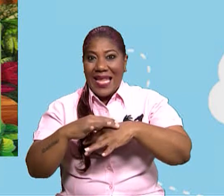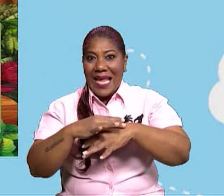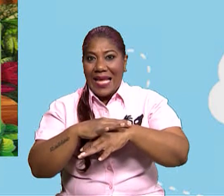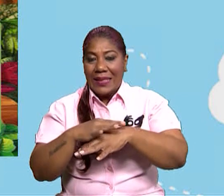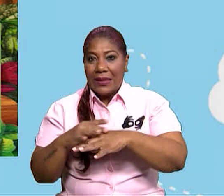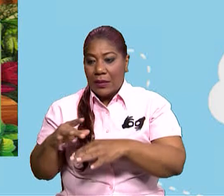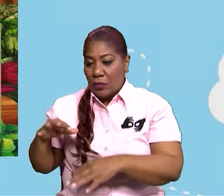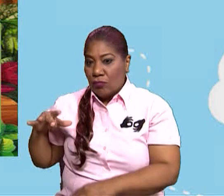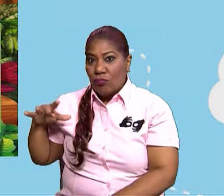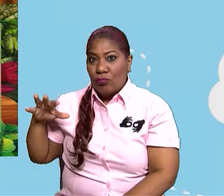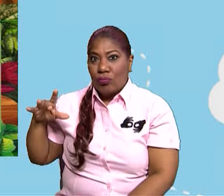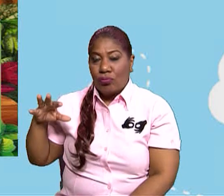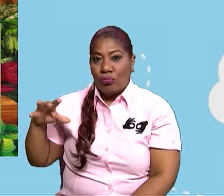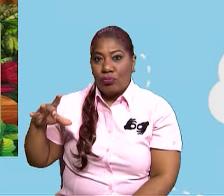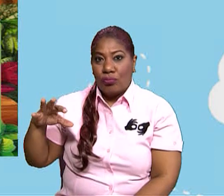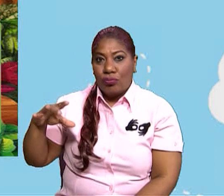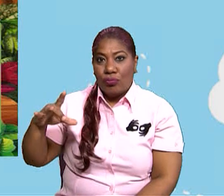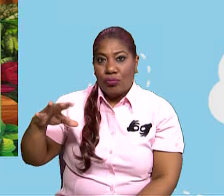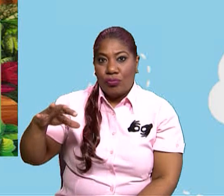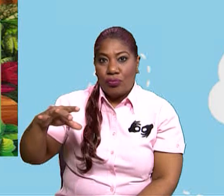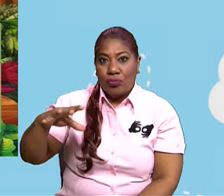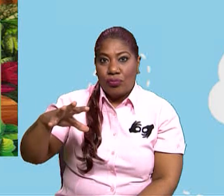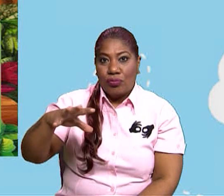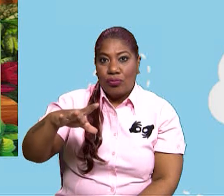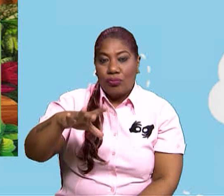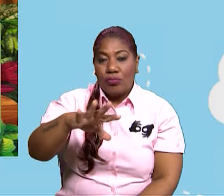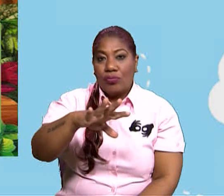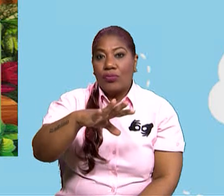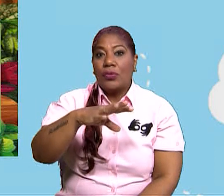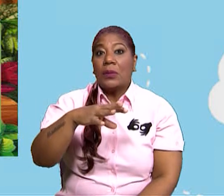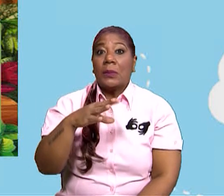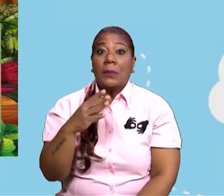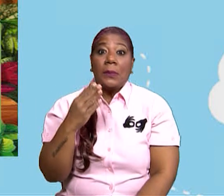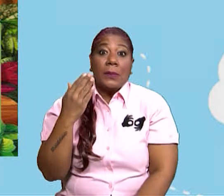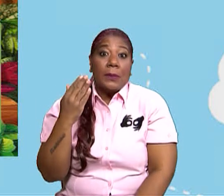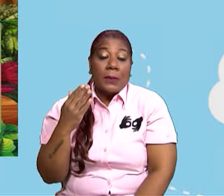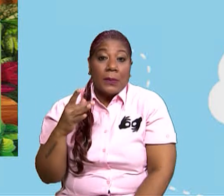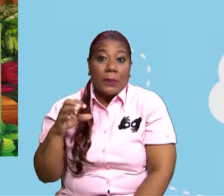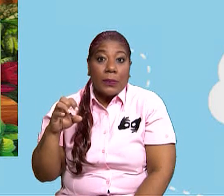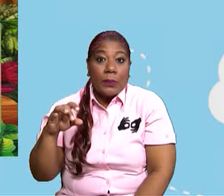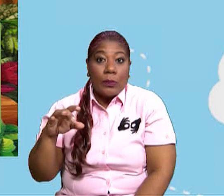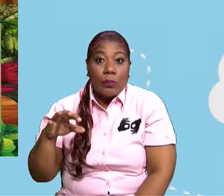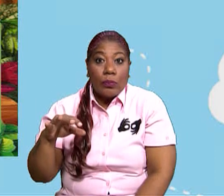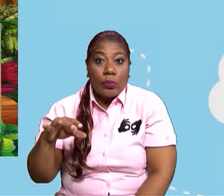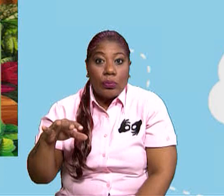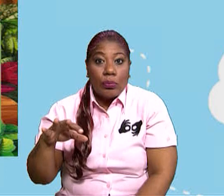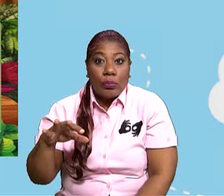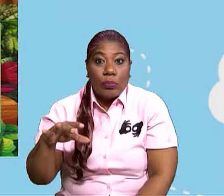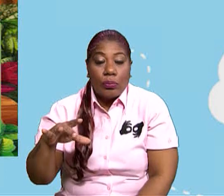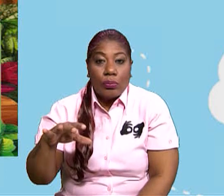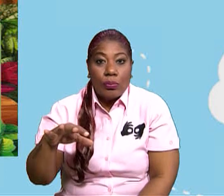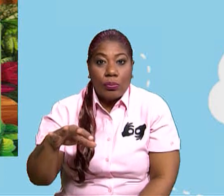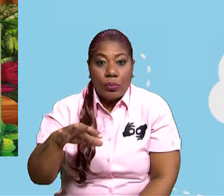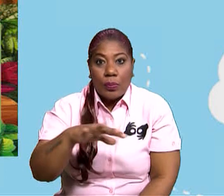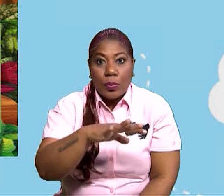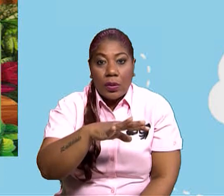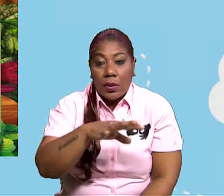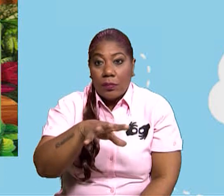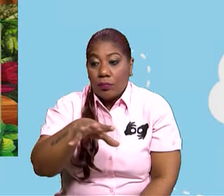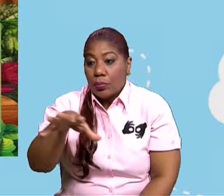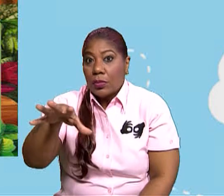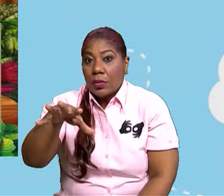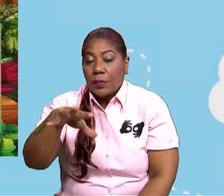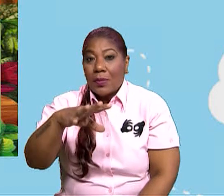nutrientes para ser dispersados corriente abajo. Las inundaciones ayudan a dispersar estos